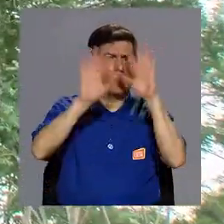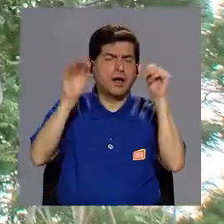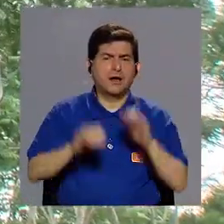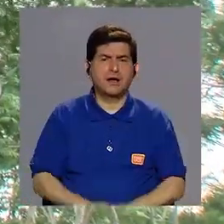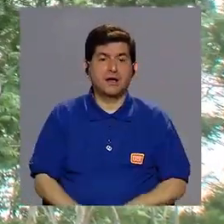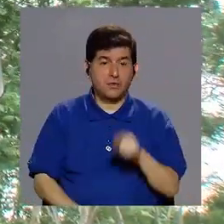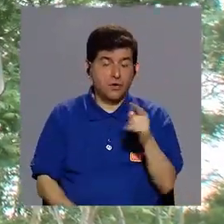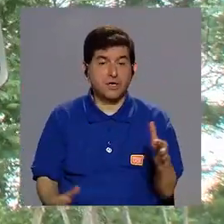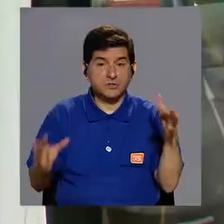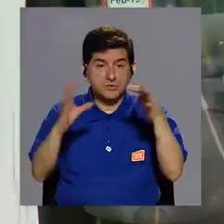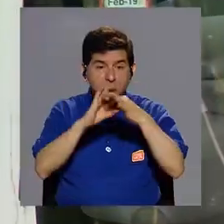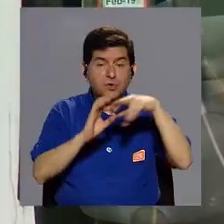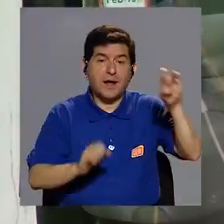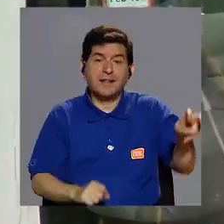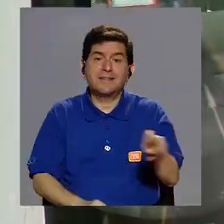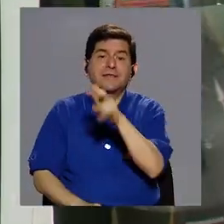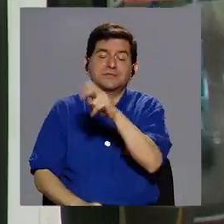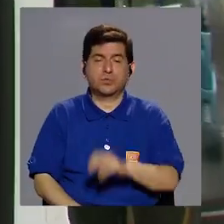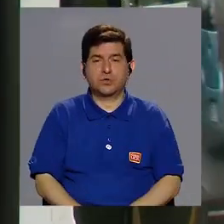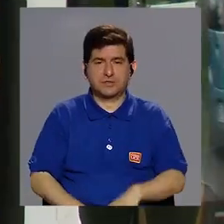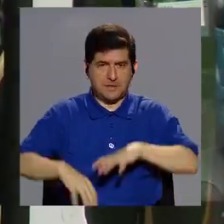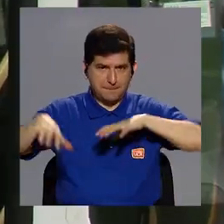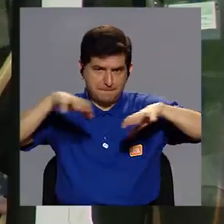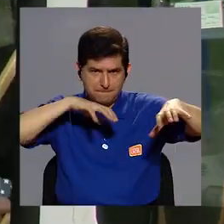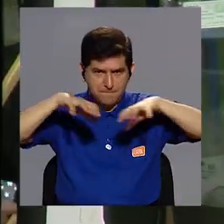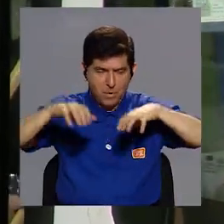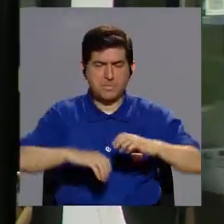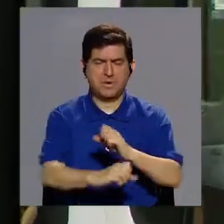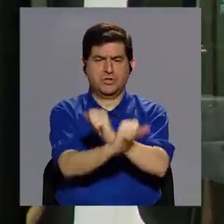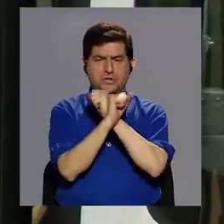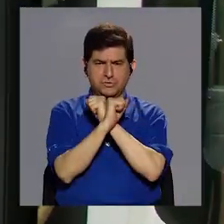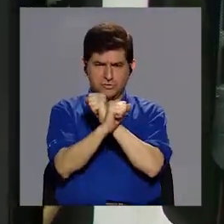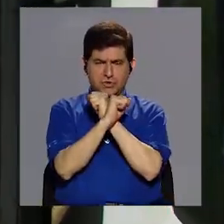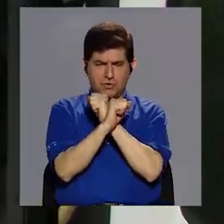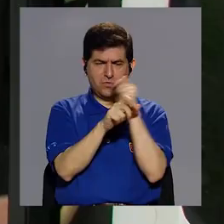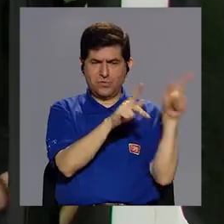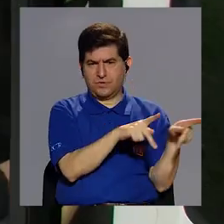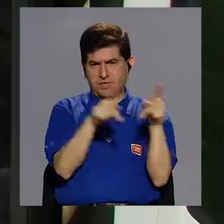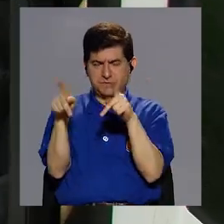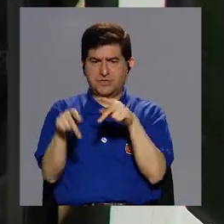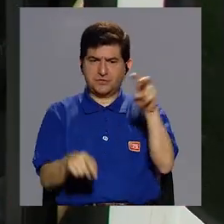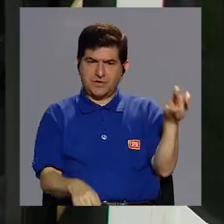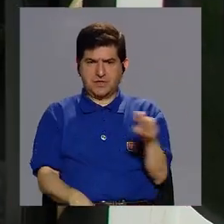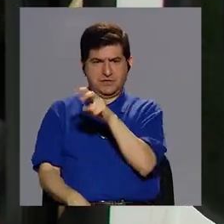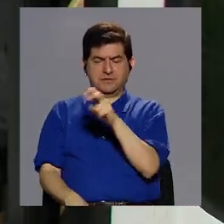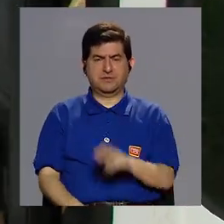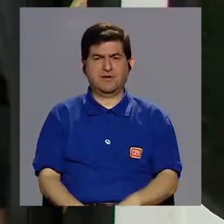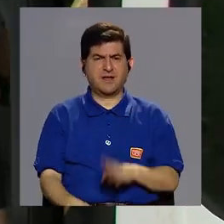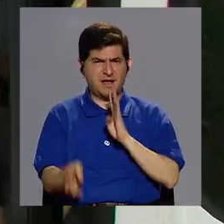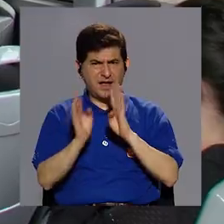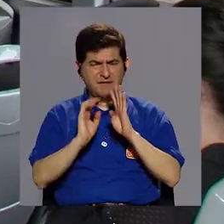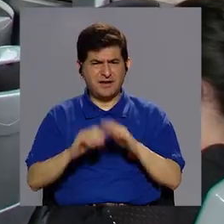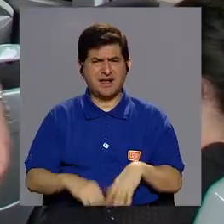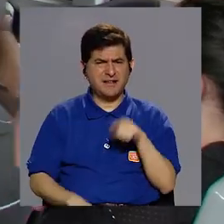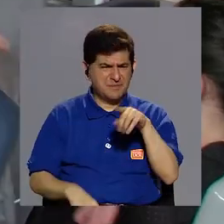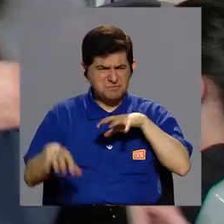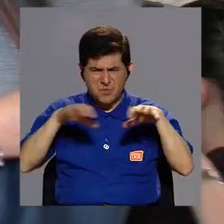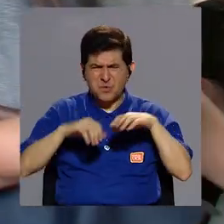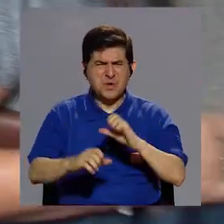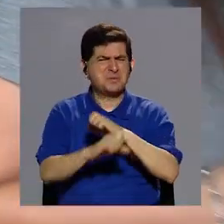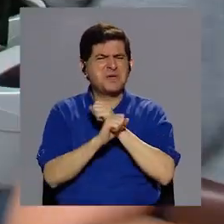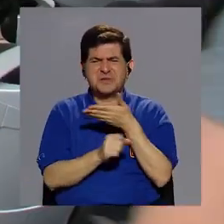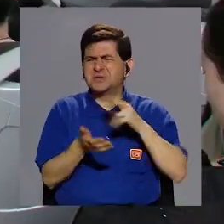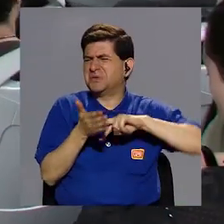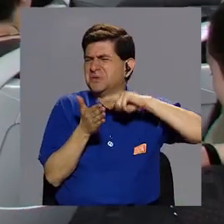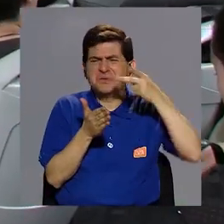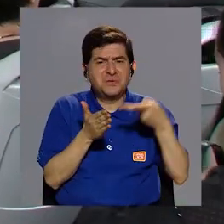Esto tiene que ver con transporte, con la movilidad segura de los ciudadanos y cuando hablamos de movilidad